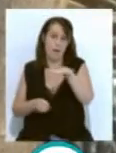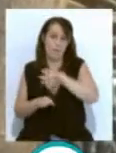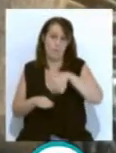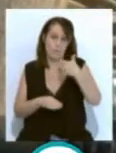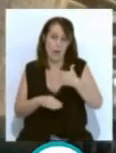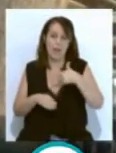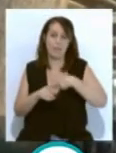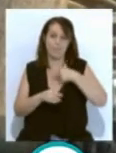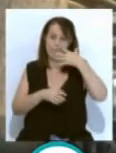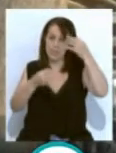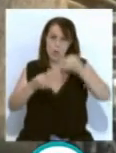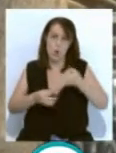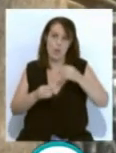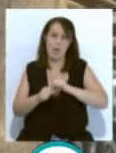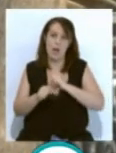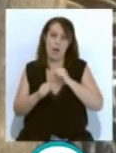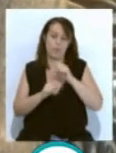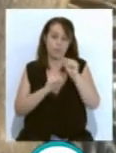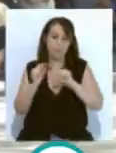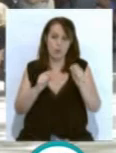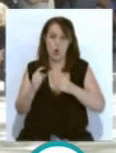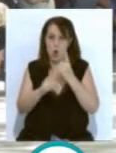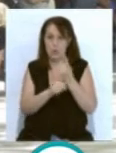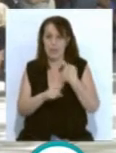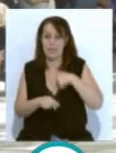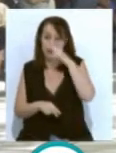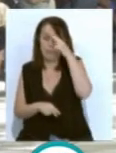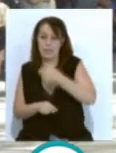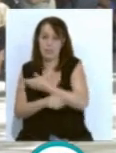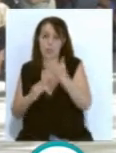contagios, a la vez que respeta al resto de usuarios de la plaza.